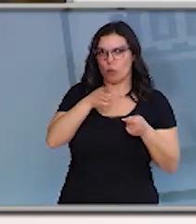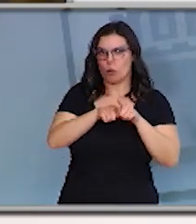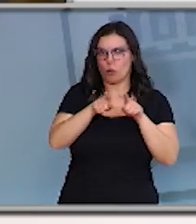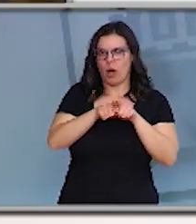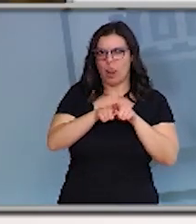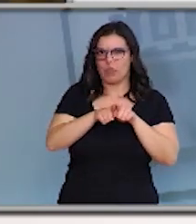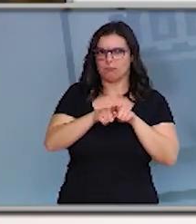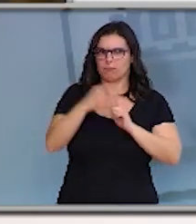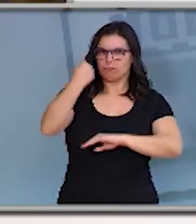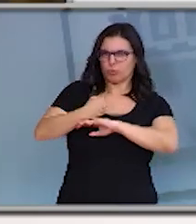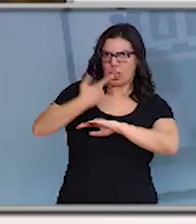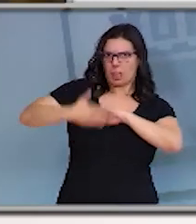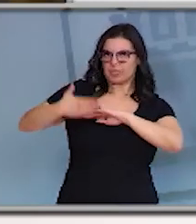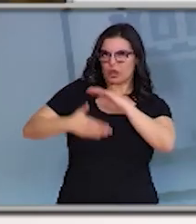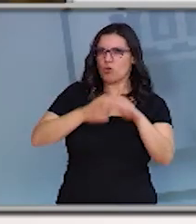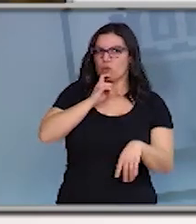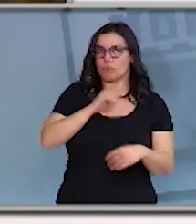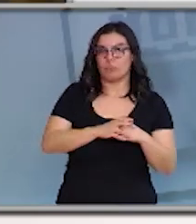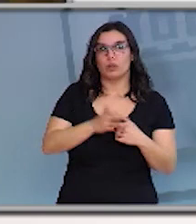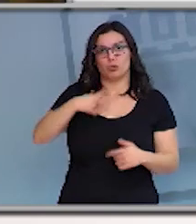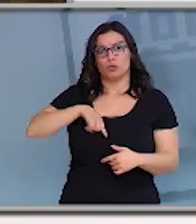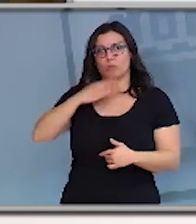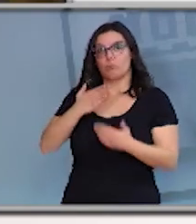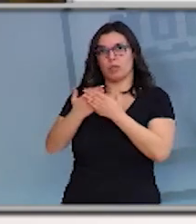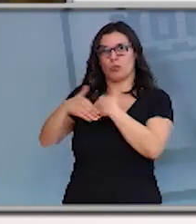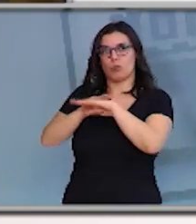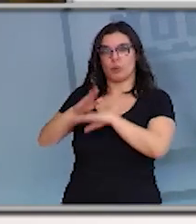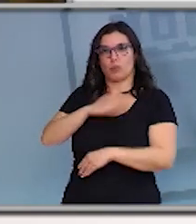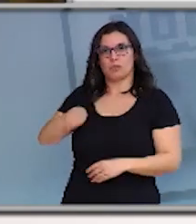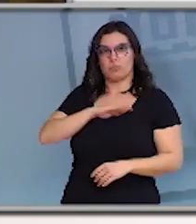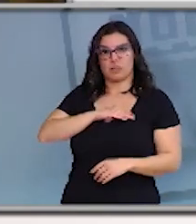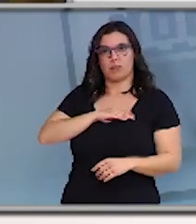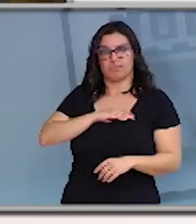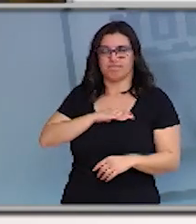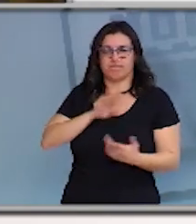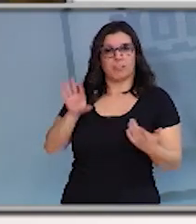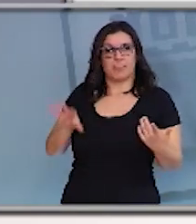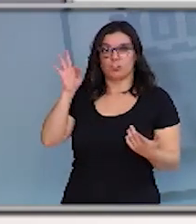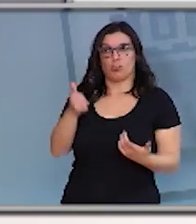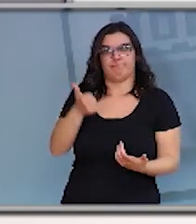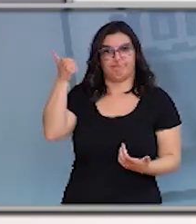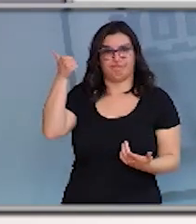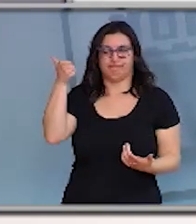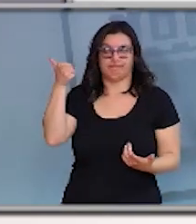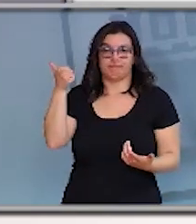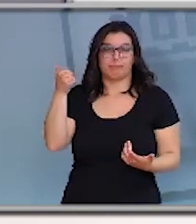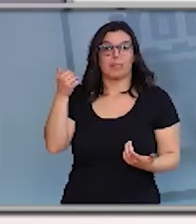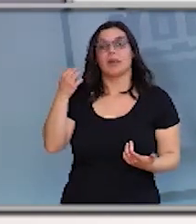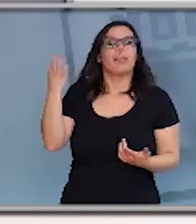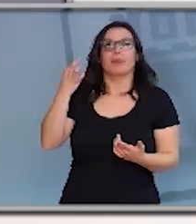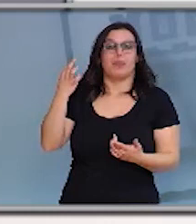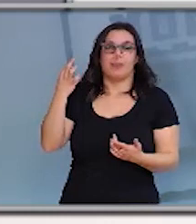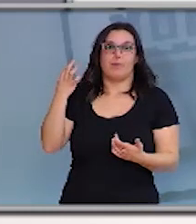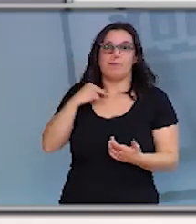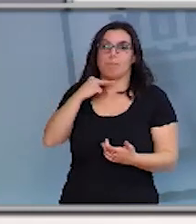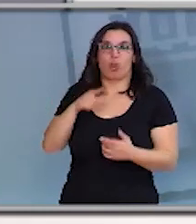Bueno, es una decisión que hemos pedido al Gobierno de España. Esta es una decisión por tanto que tiene que articularla el